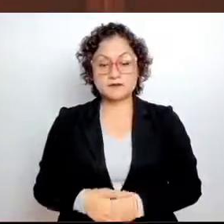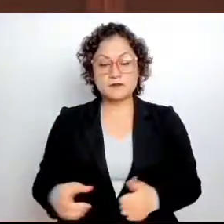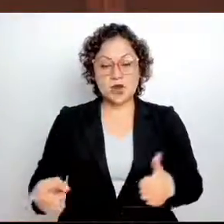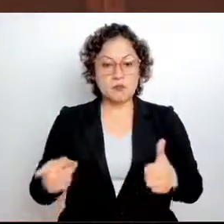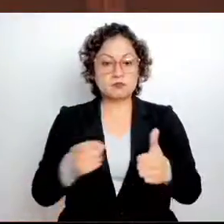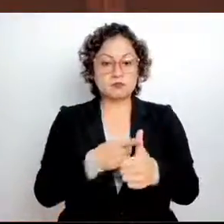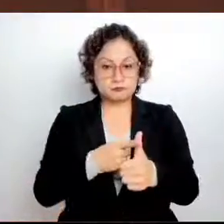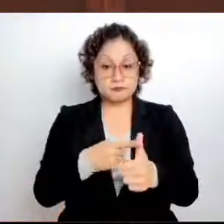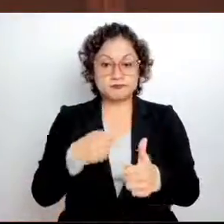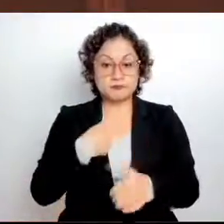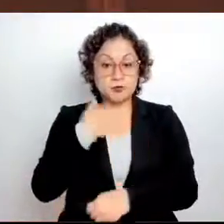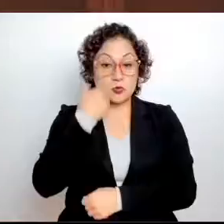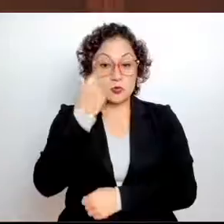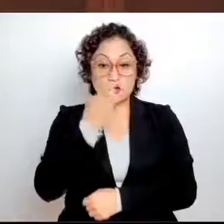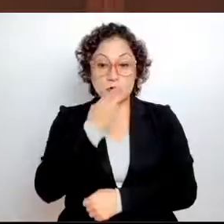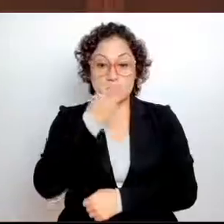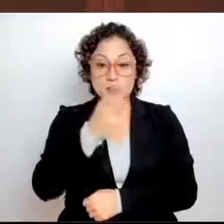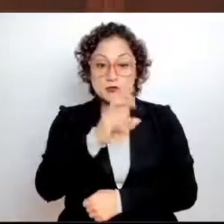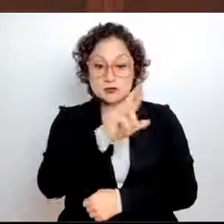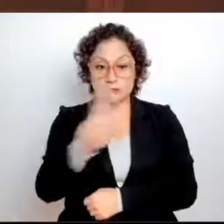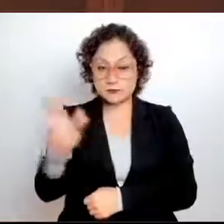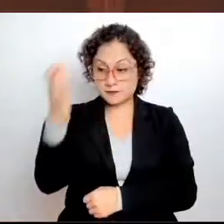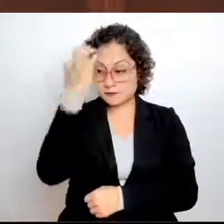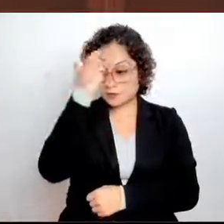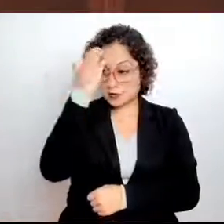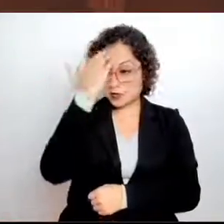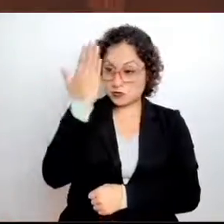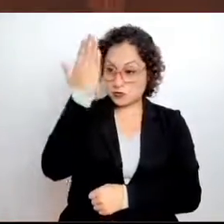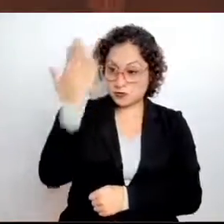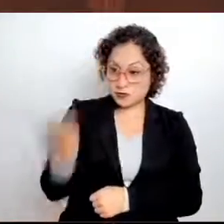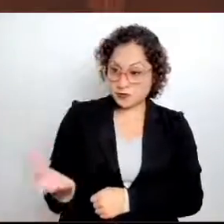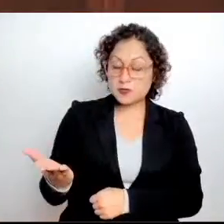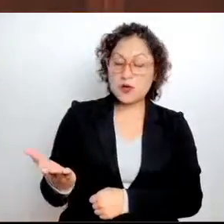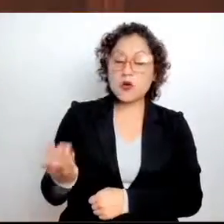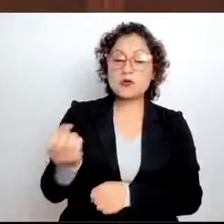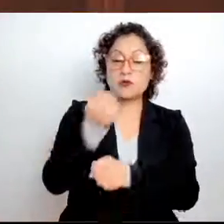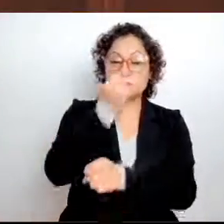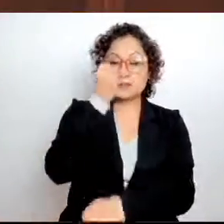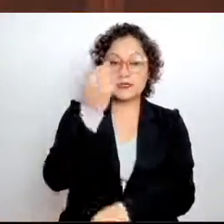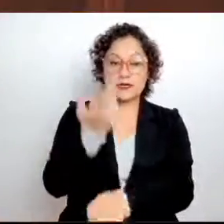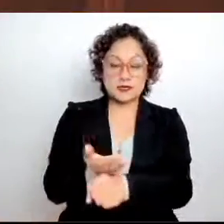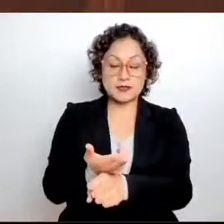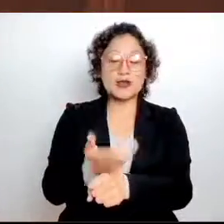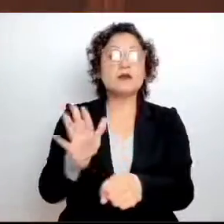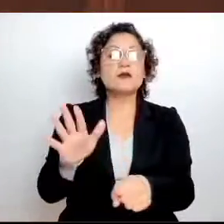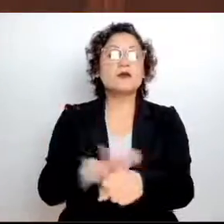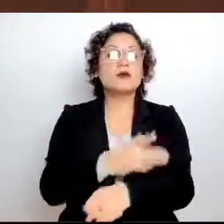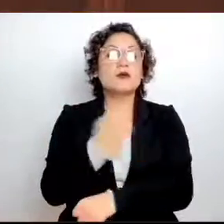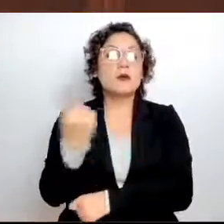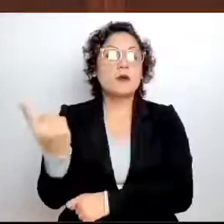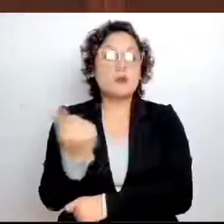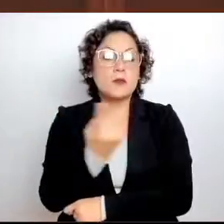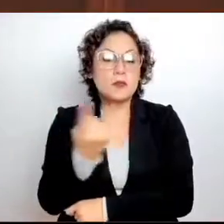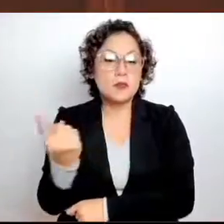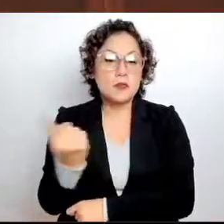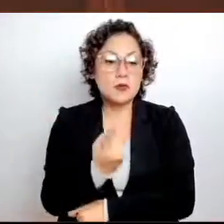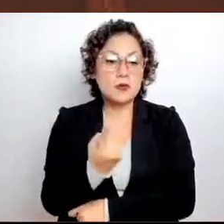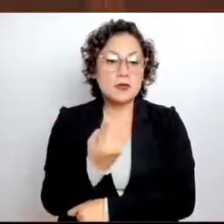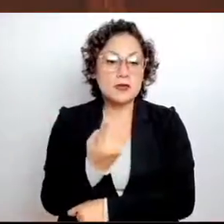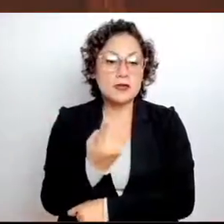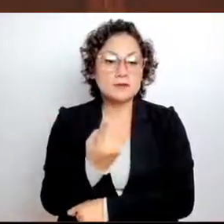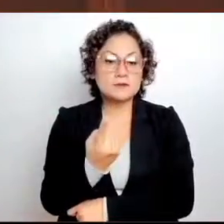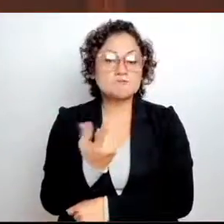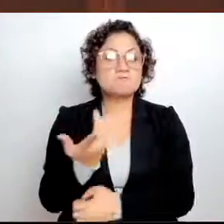reconocimiento al señor Secretario porque antes incluso de que asumiéramos